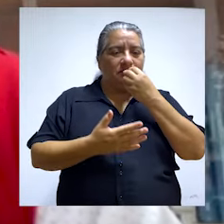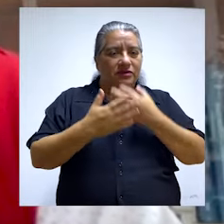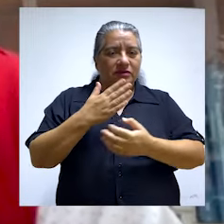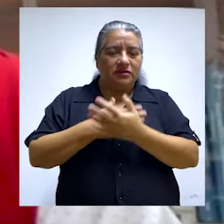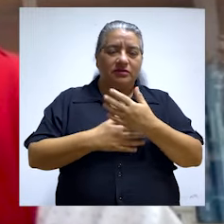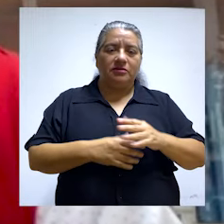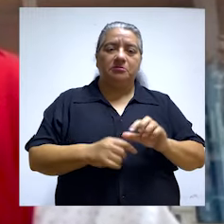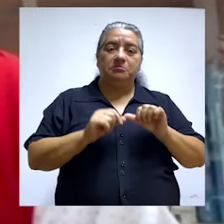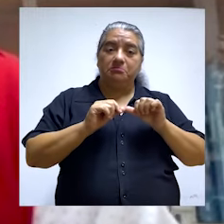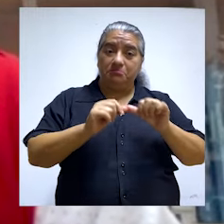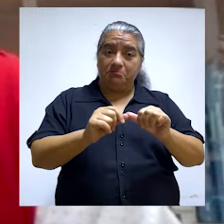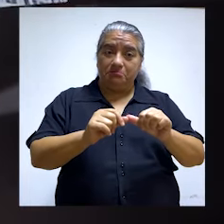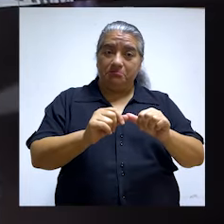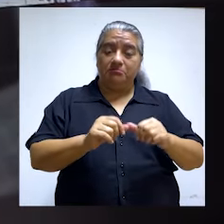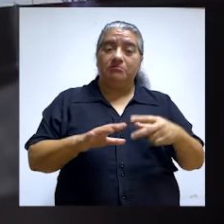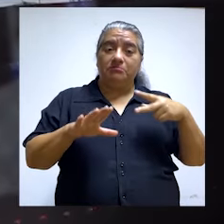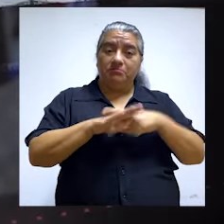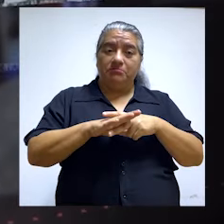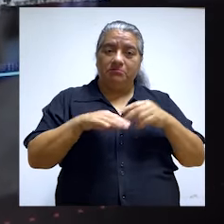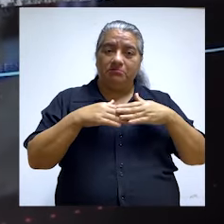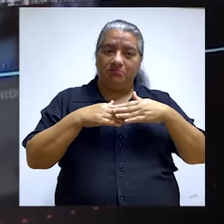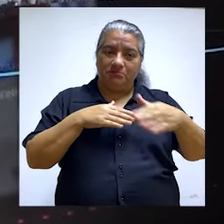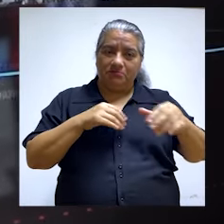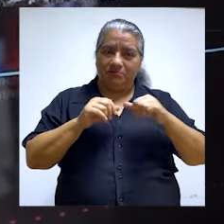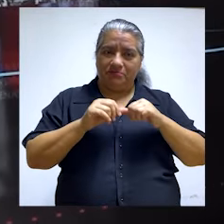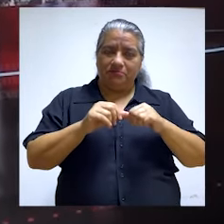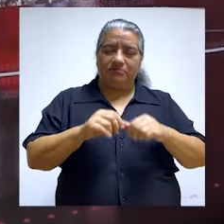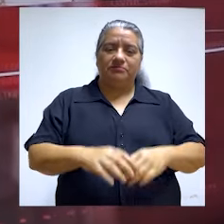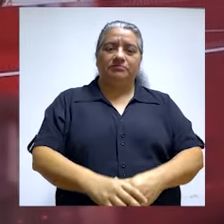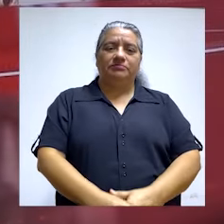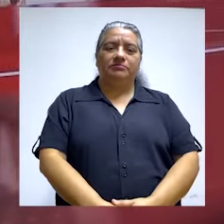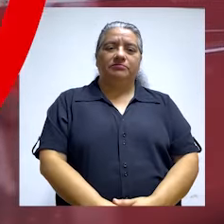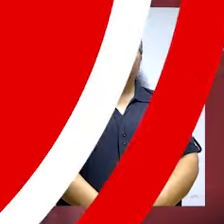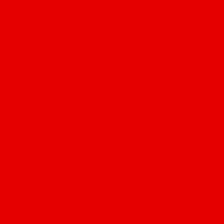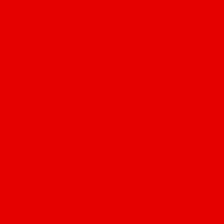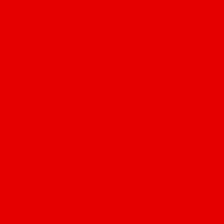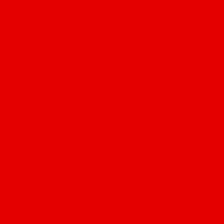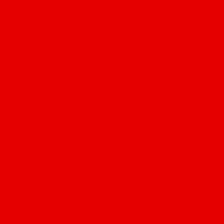Listo, muchas gracias. Buen día. Quédense con nosotros y regresamos después de la pausa.